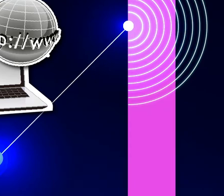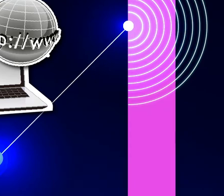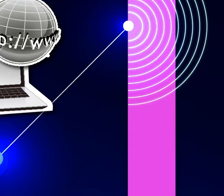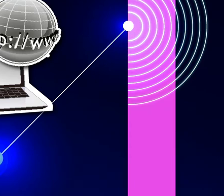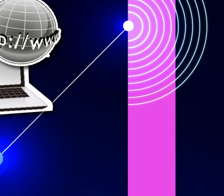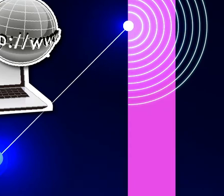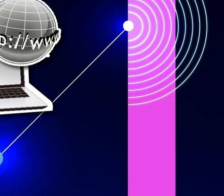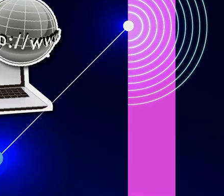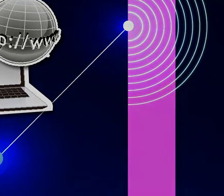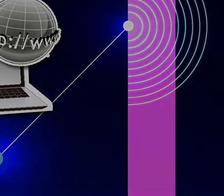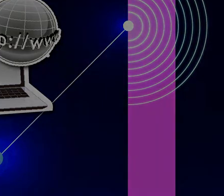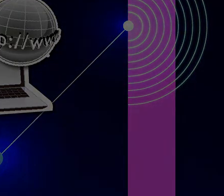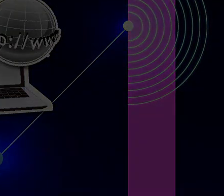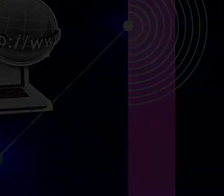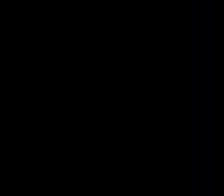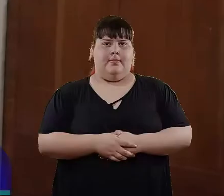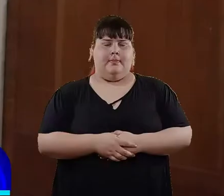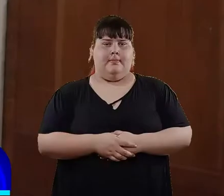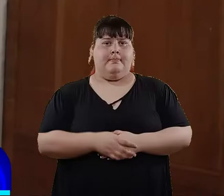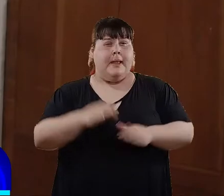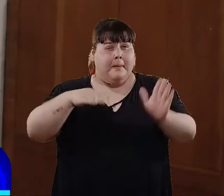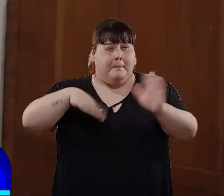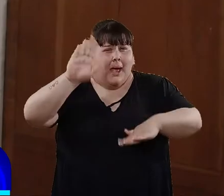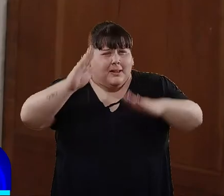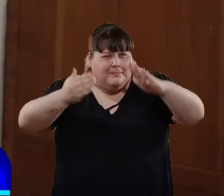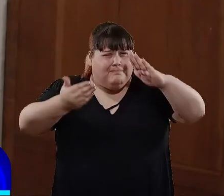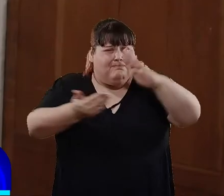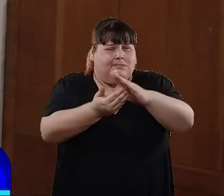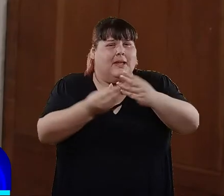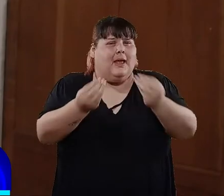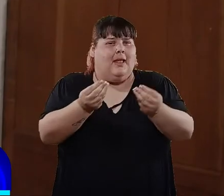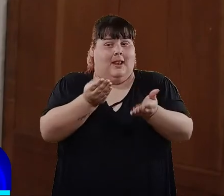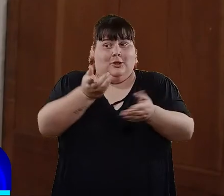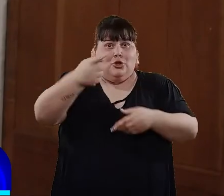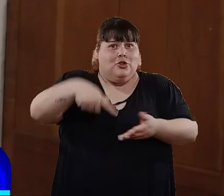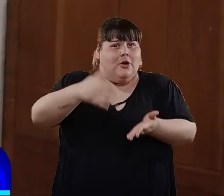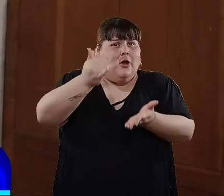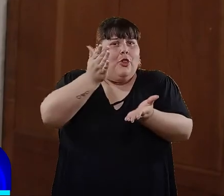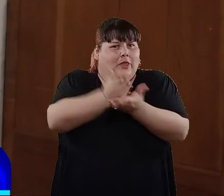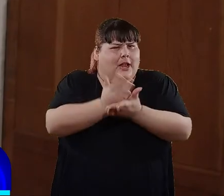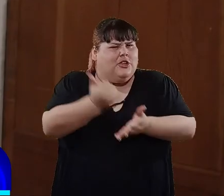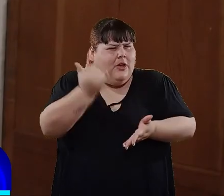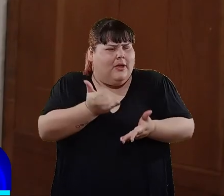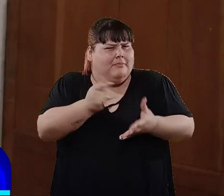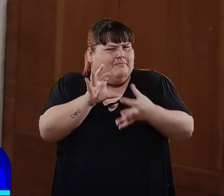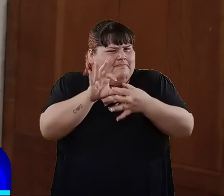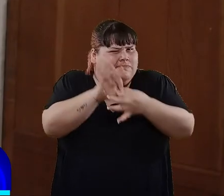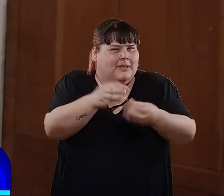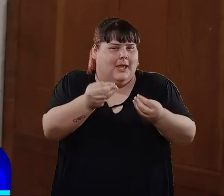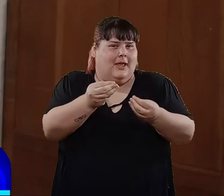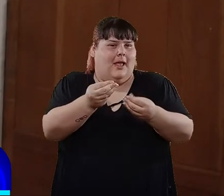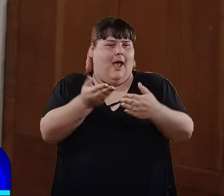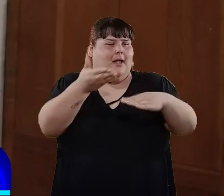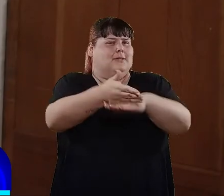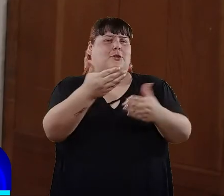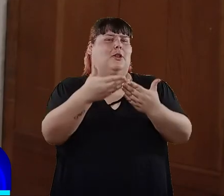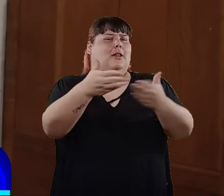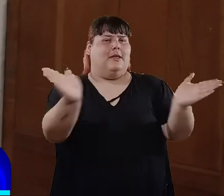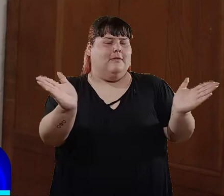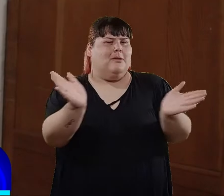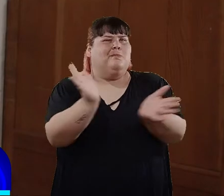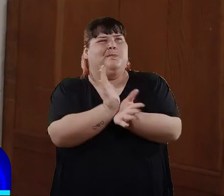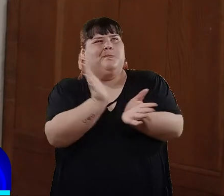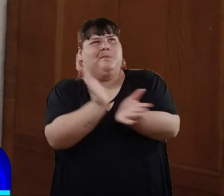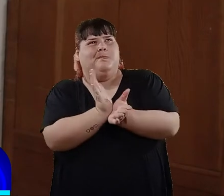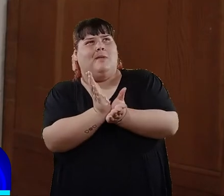¿Cuáles que con Fundamentalmente los derechos que tenemos tienen que ver con el libre acceso. El